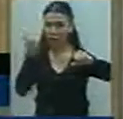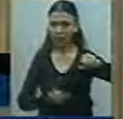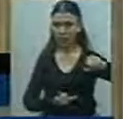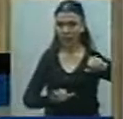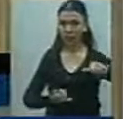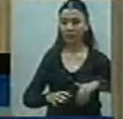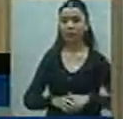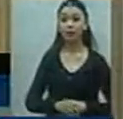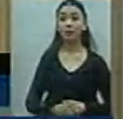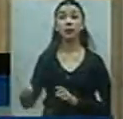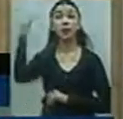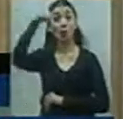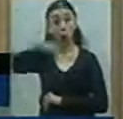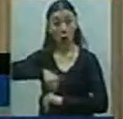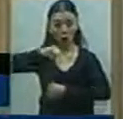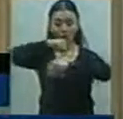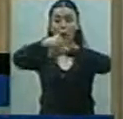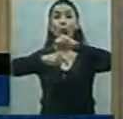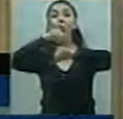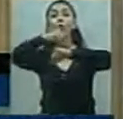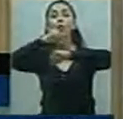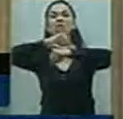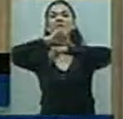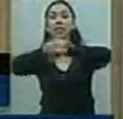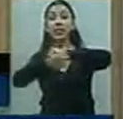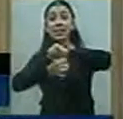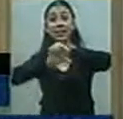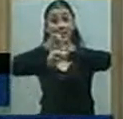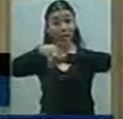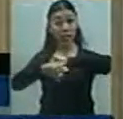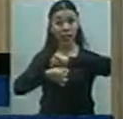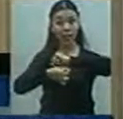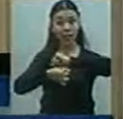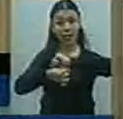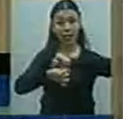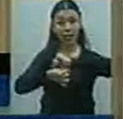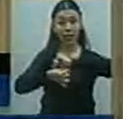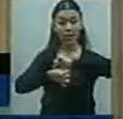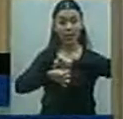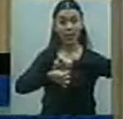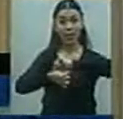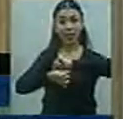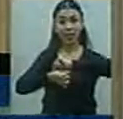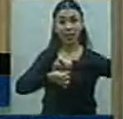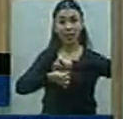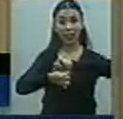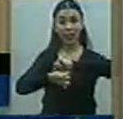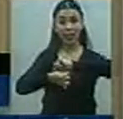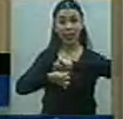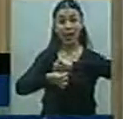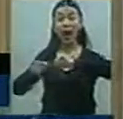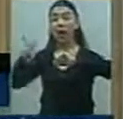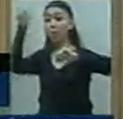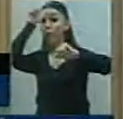tarde. Entonces, hoy con esta pulsera electrónica se alerta cuando la mujer está en